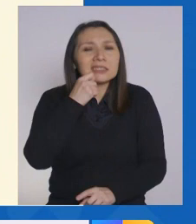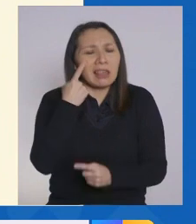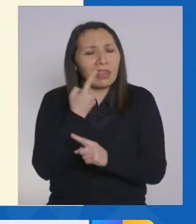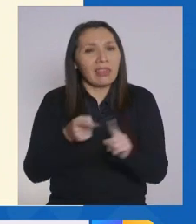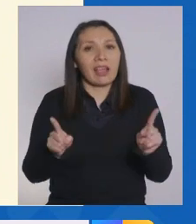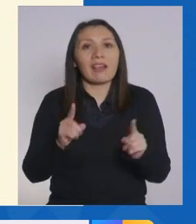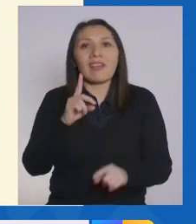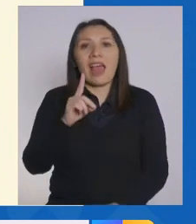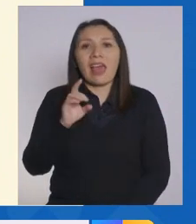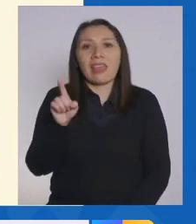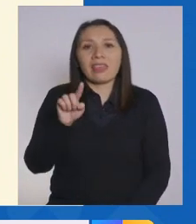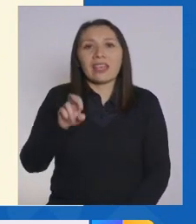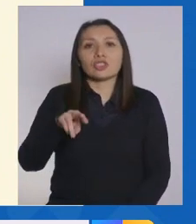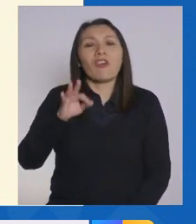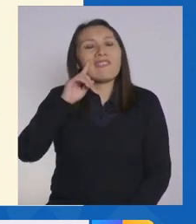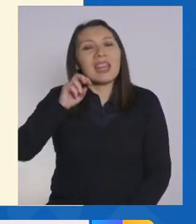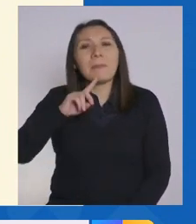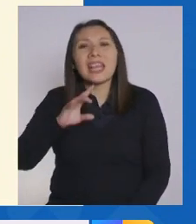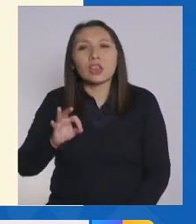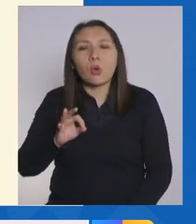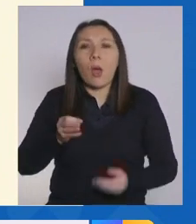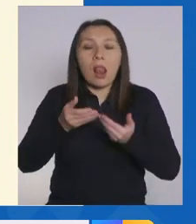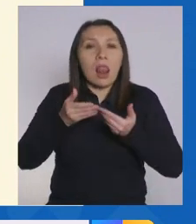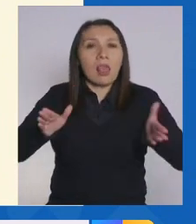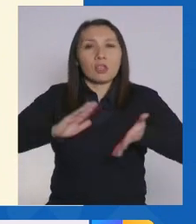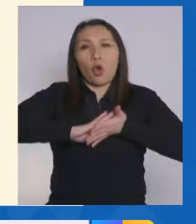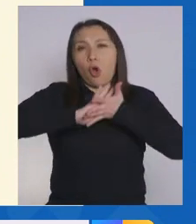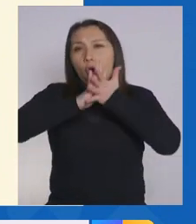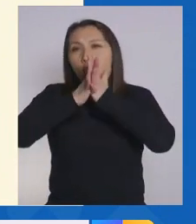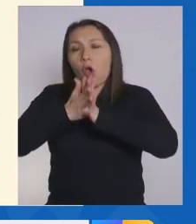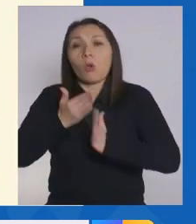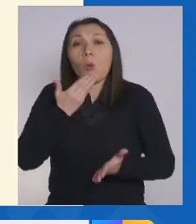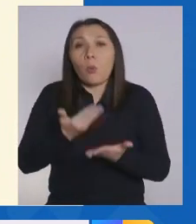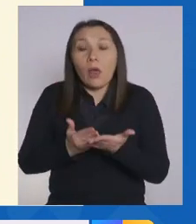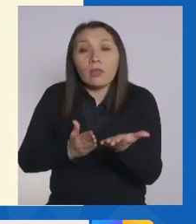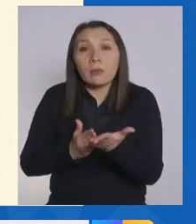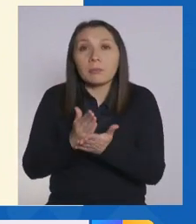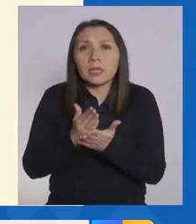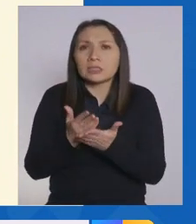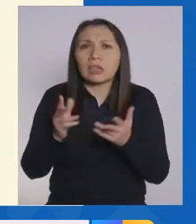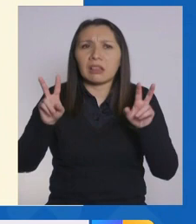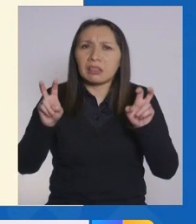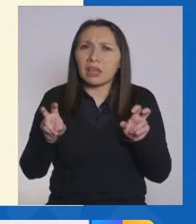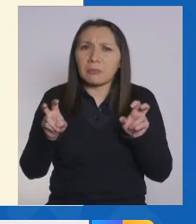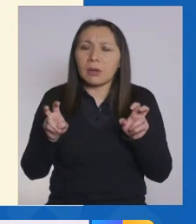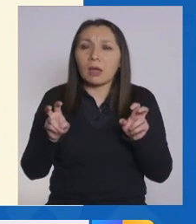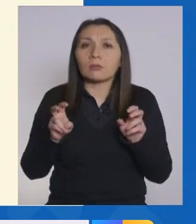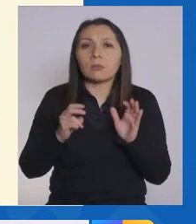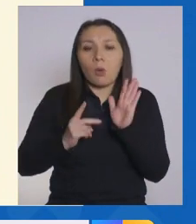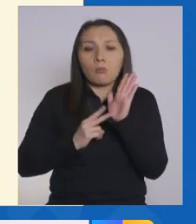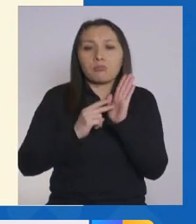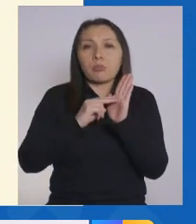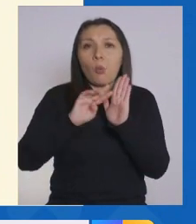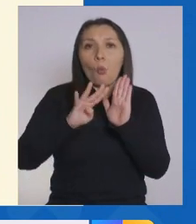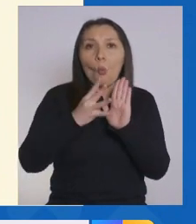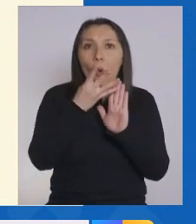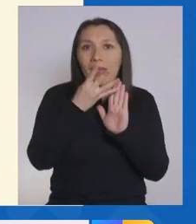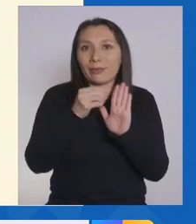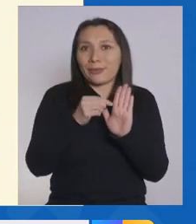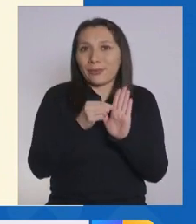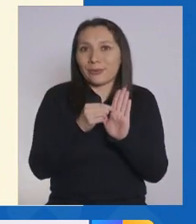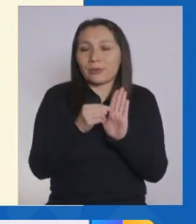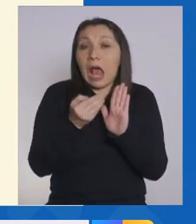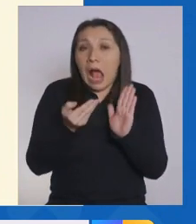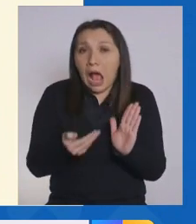ver con el desconfinamiento. El desconfinamiento recién comienza a hablarse de aquel concepto de la etapa 4. Por lo tanto,